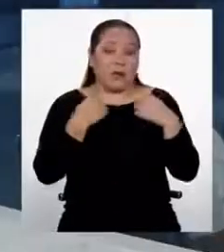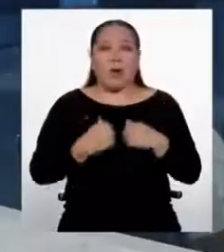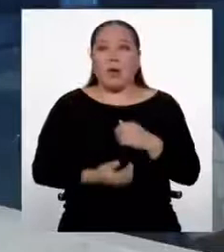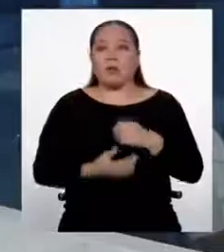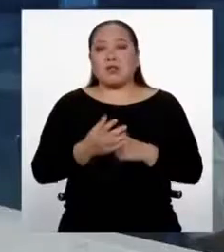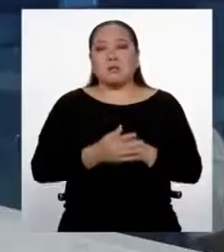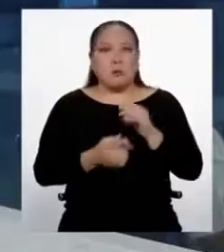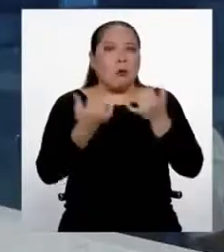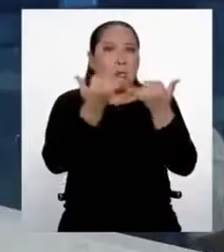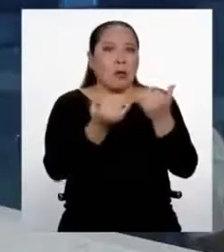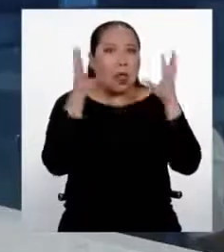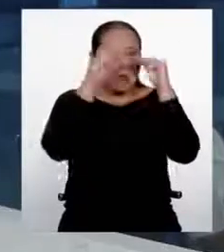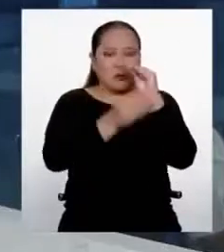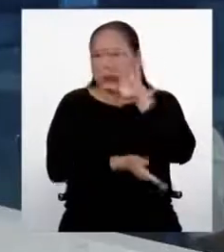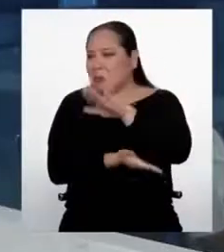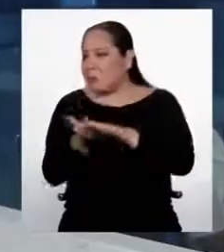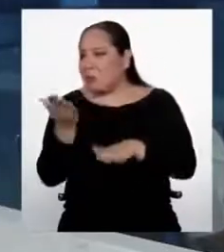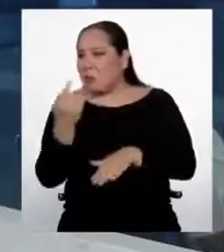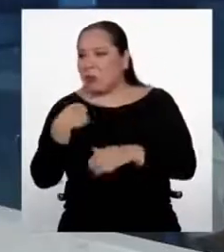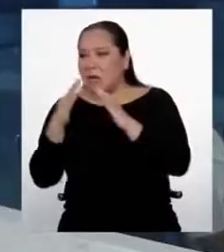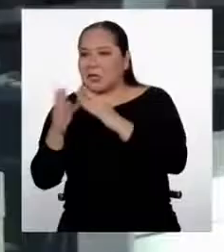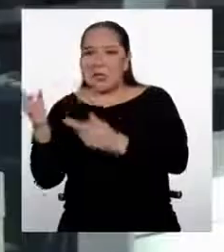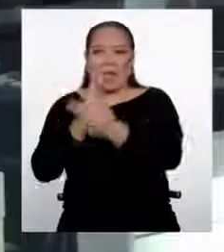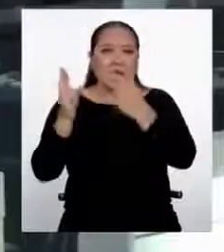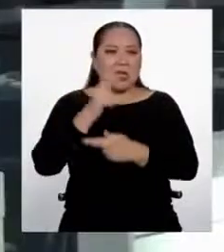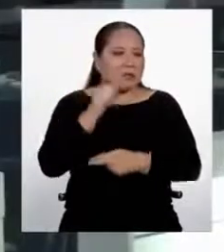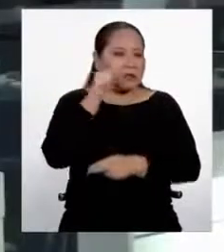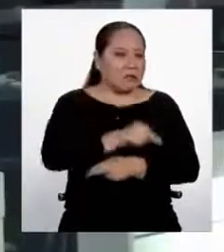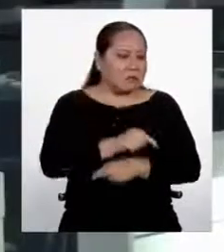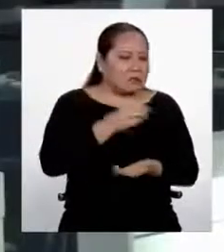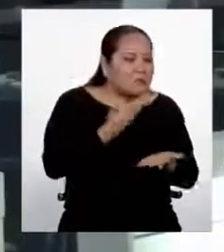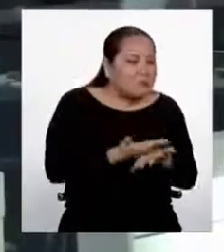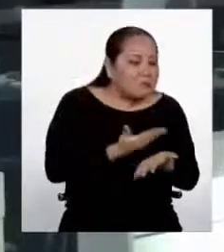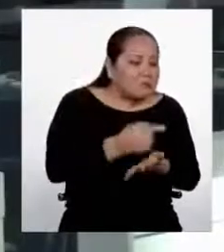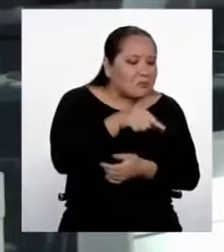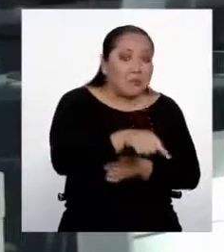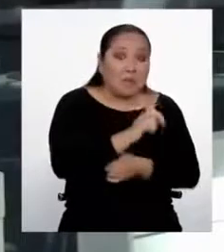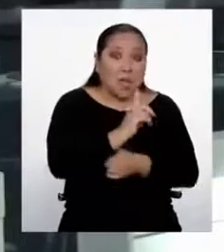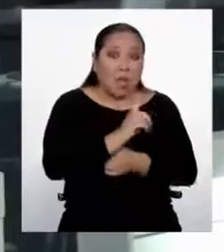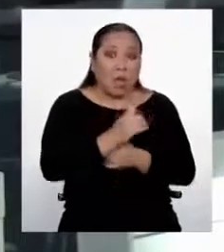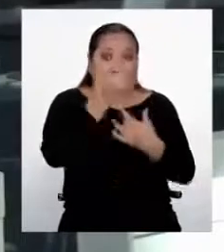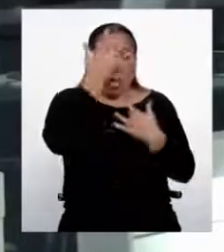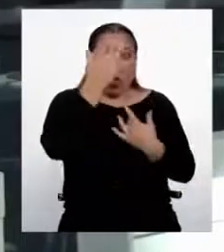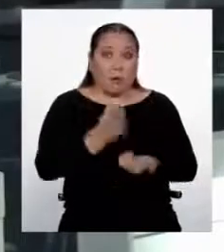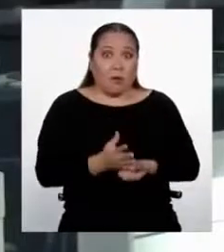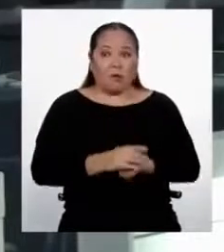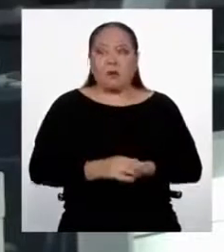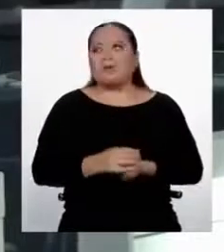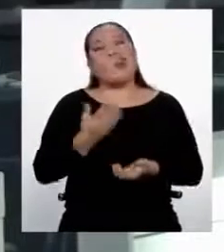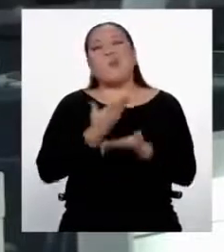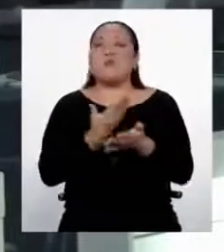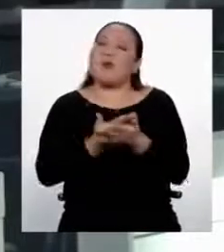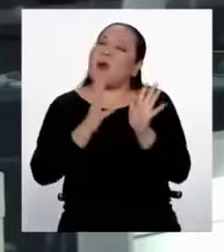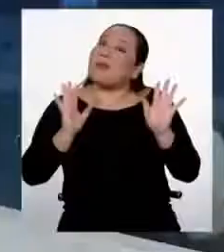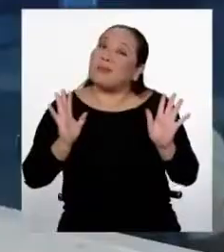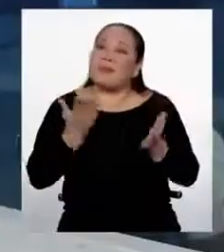siguiente regreso, ¿puedo tener la tranquilidad de que no está infectado? Tendríamos que probarlo realmente. No hay información precisa en